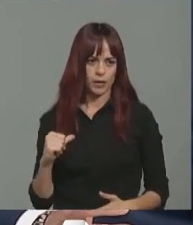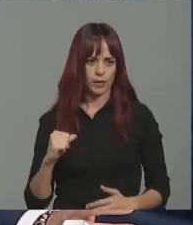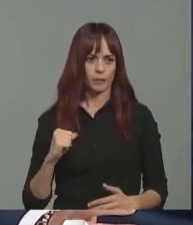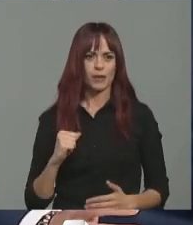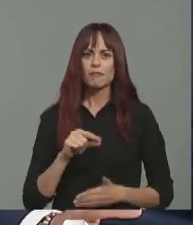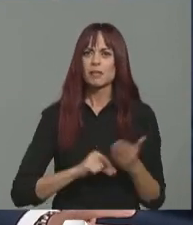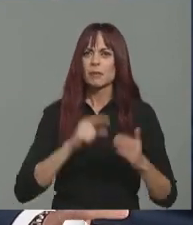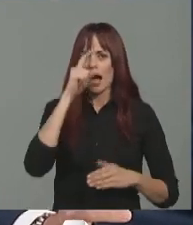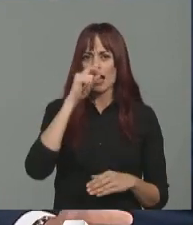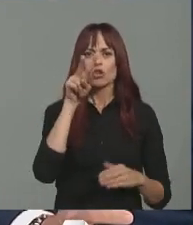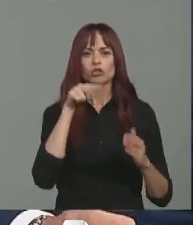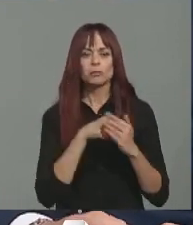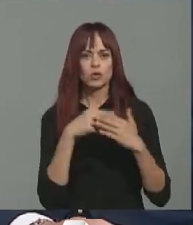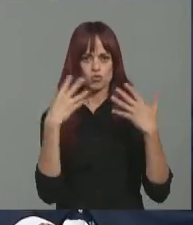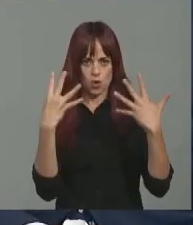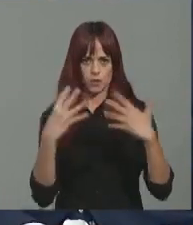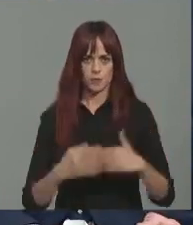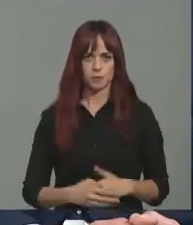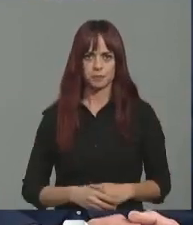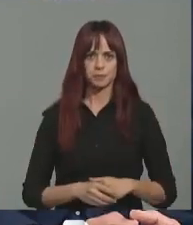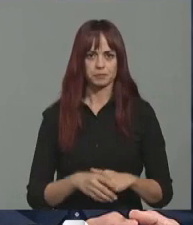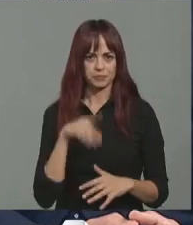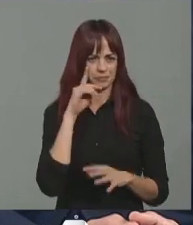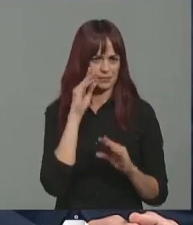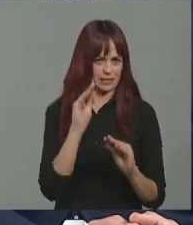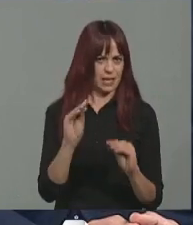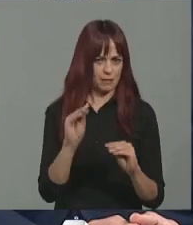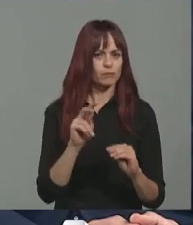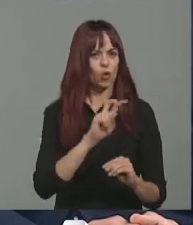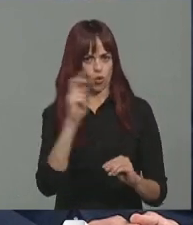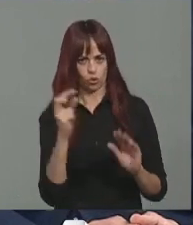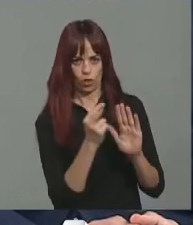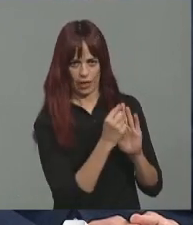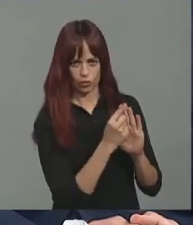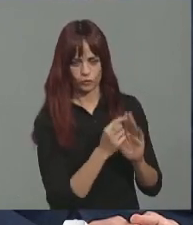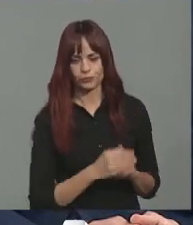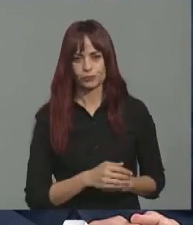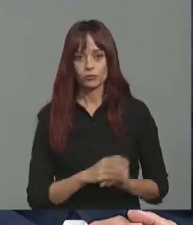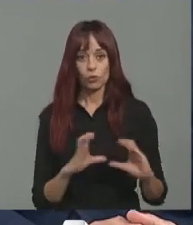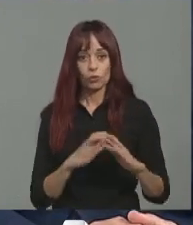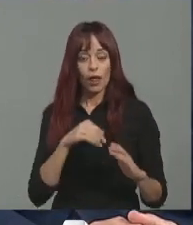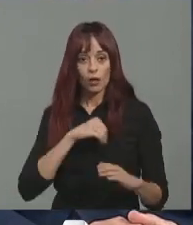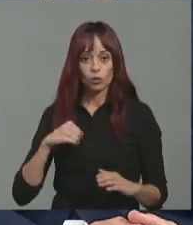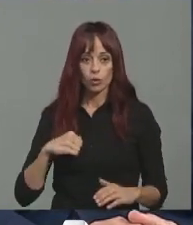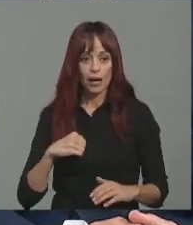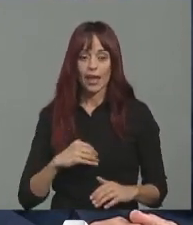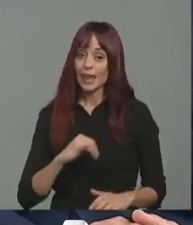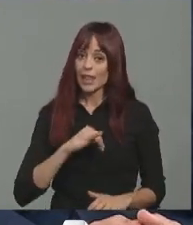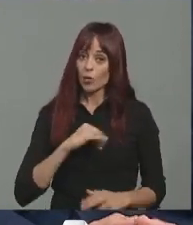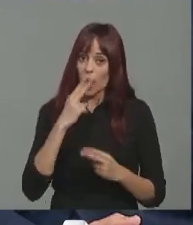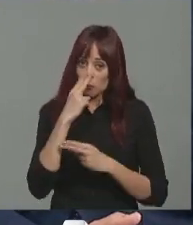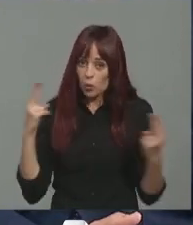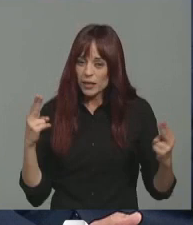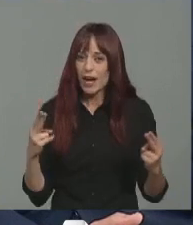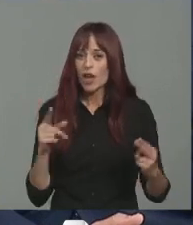en 2009. Llama también muchísimo la atención otro dato y es que la comunidad autónoma no tendría una deuda pública